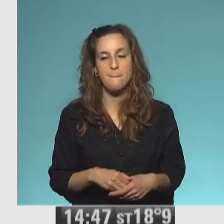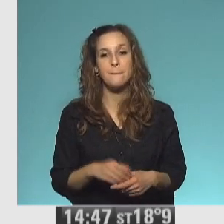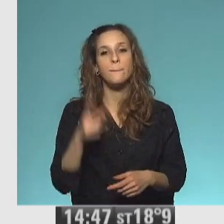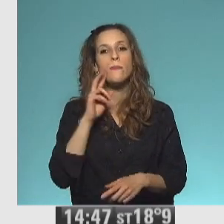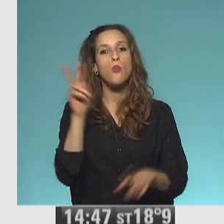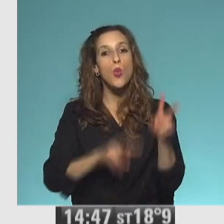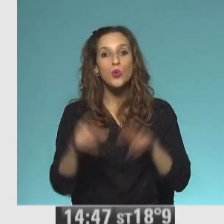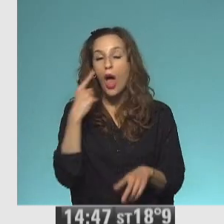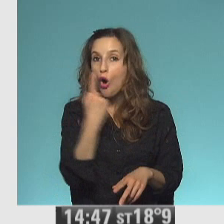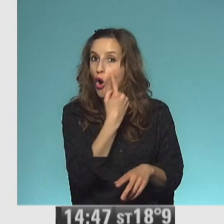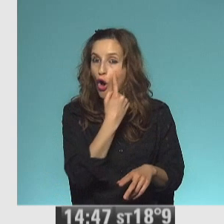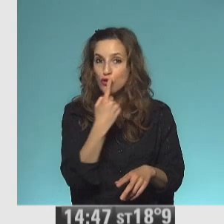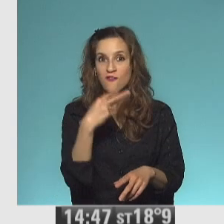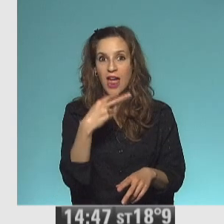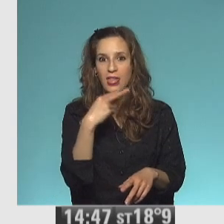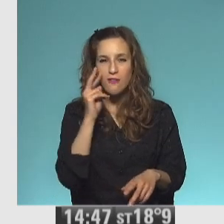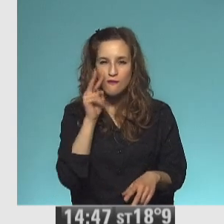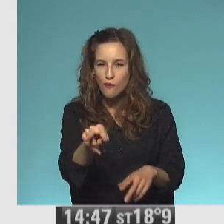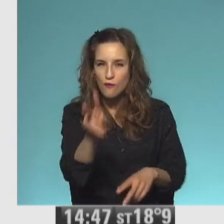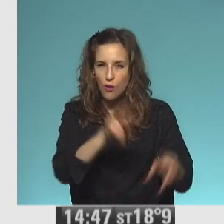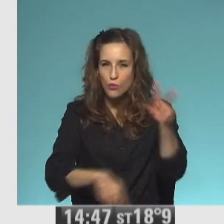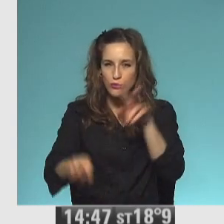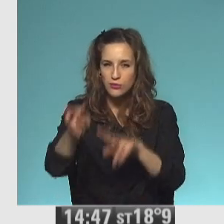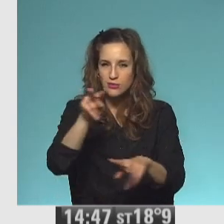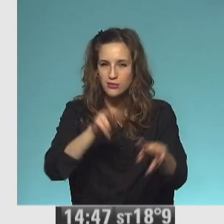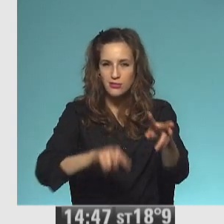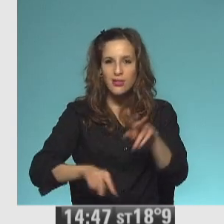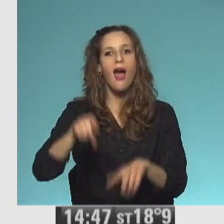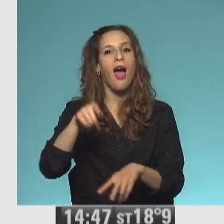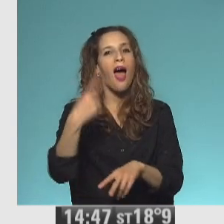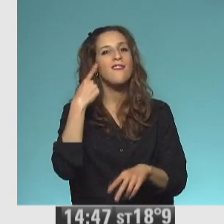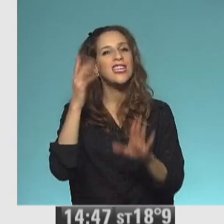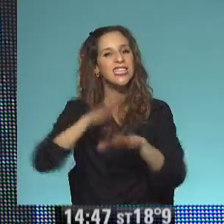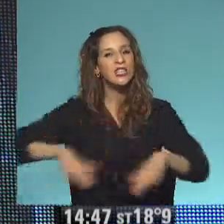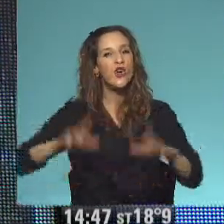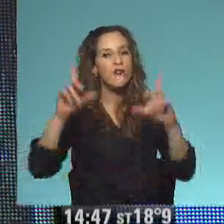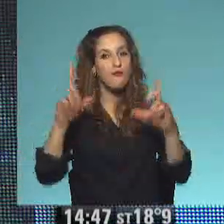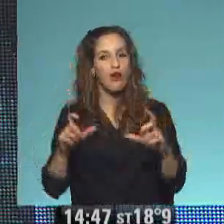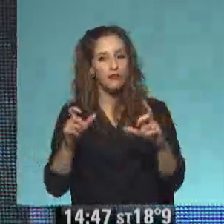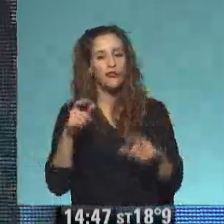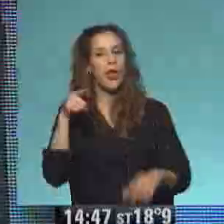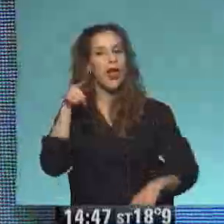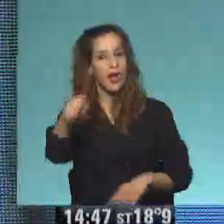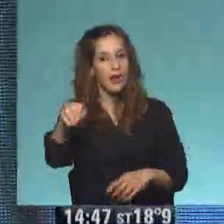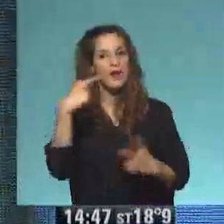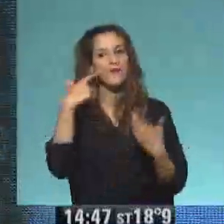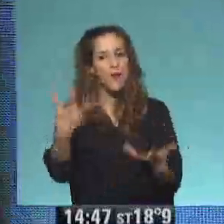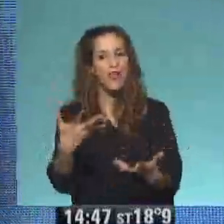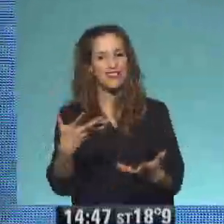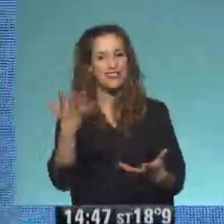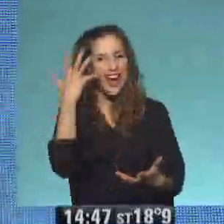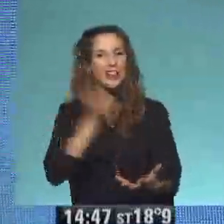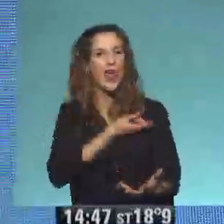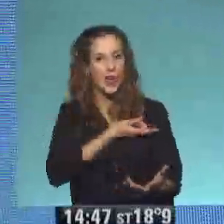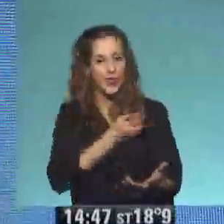Justo en la escalera tiene los ojos abiertos. ¿Dónde Ahí señalen dónde está el gato y nos mandan la foto, ¿eh? Arroba, canal, paca, paca, arroba, seguimos